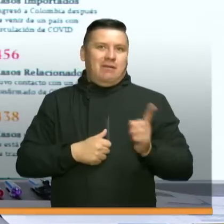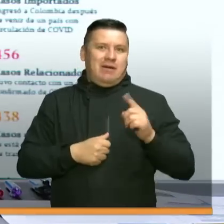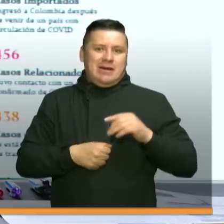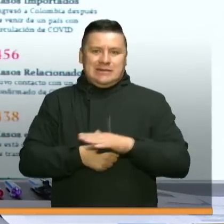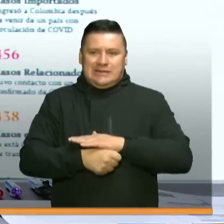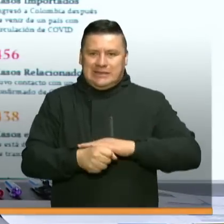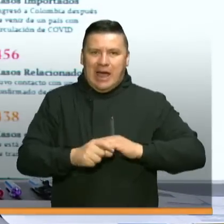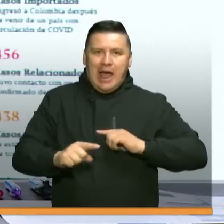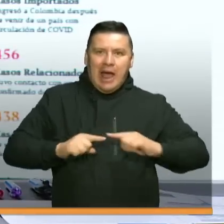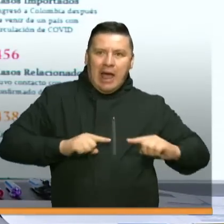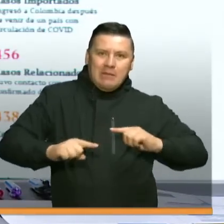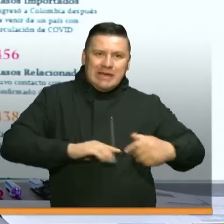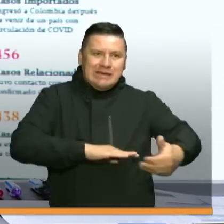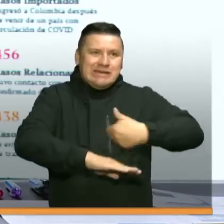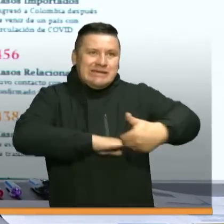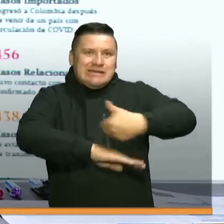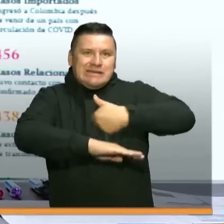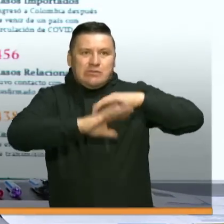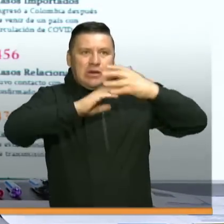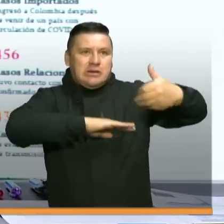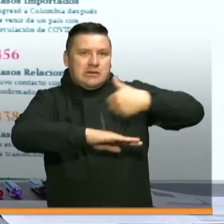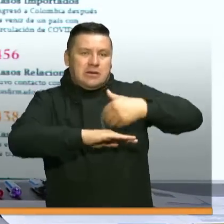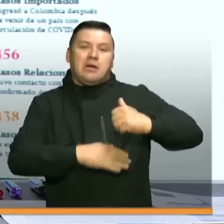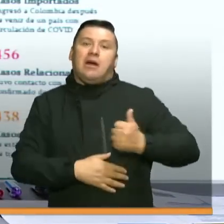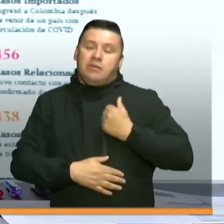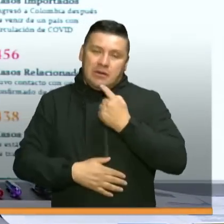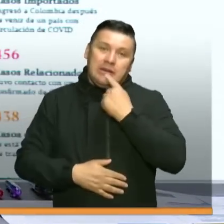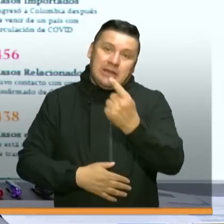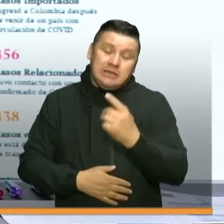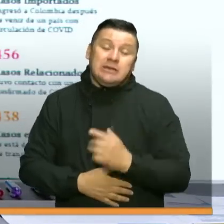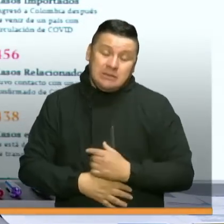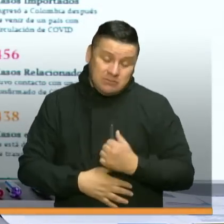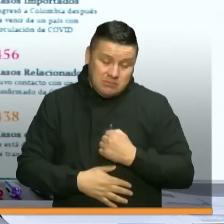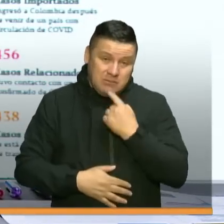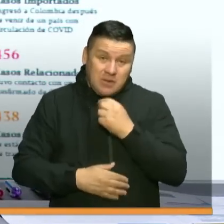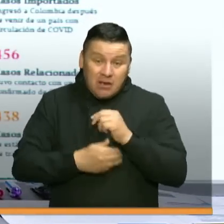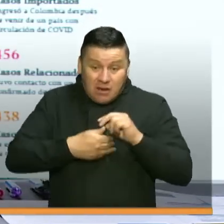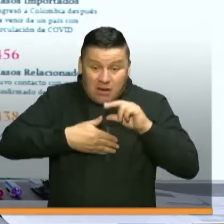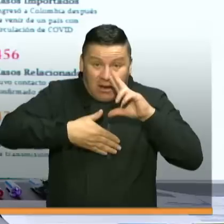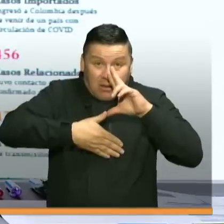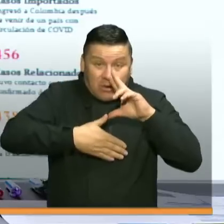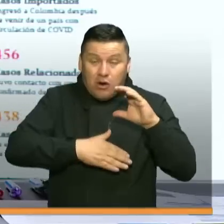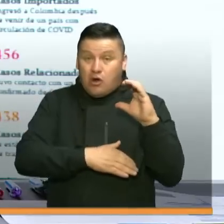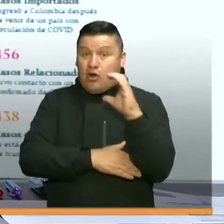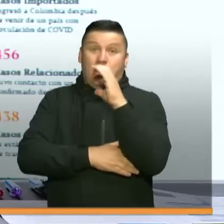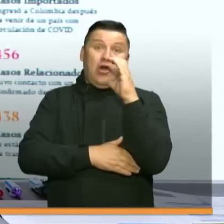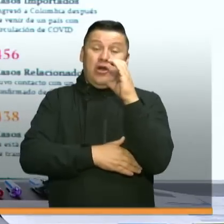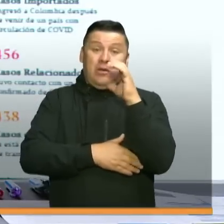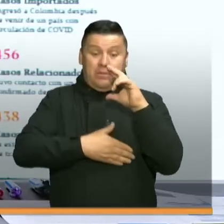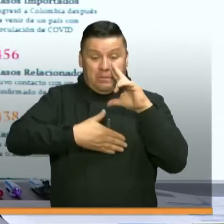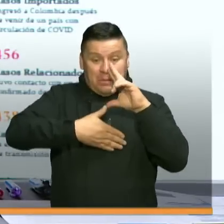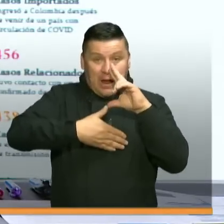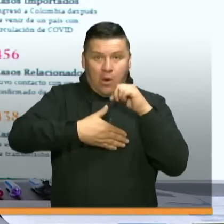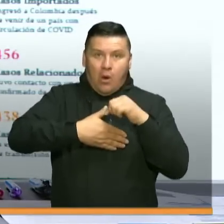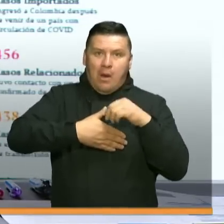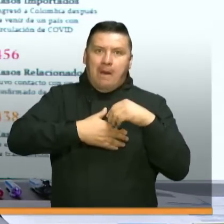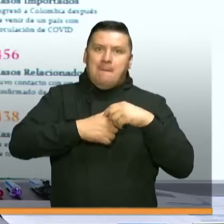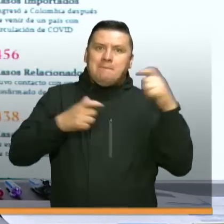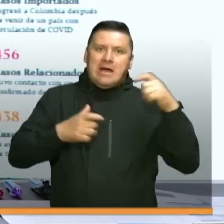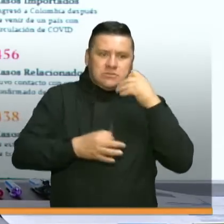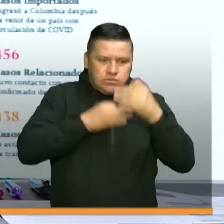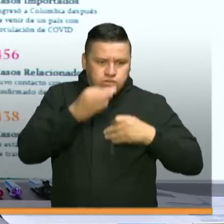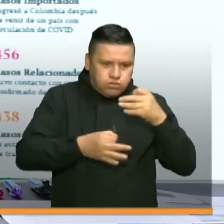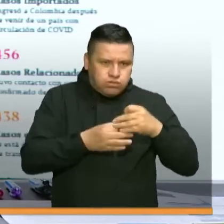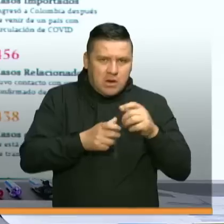circunstancia que es muy exigente y aprovecho para decir que en el caso latinoamericano Colombia es uno de los países que tiene más unidades de